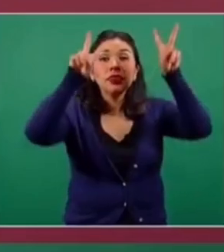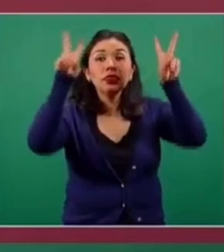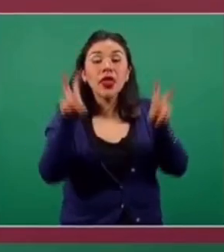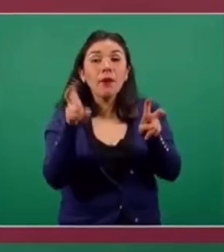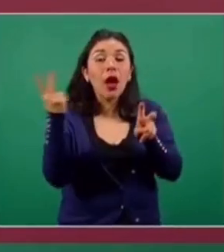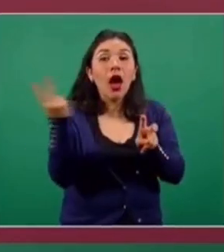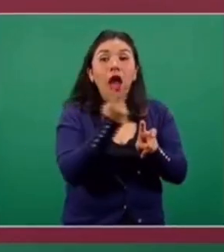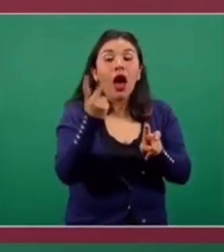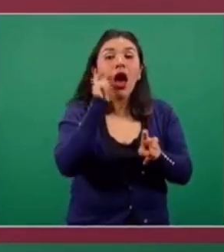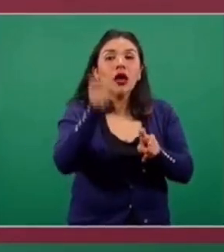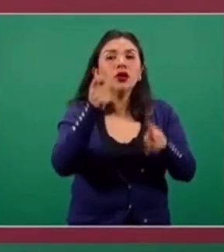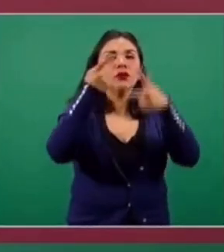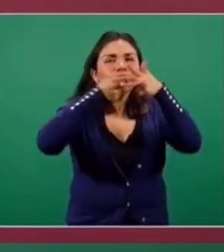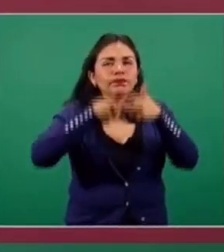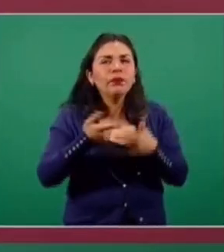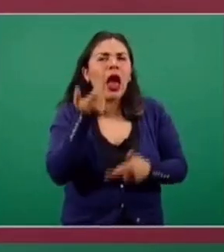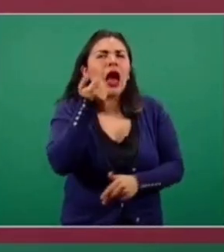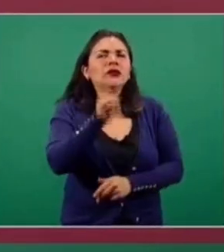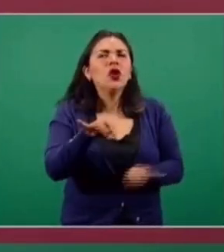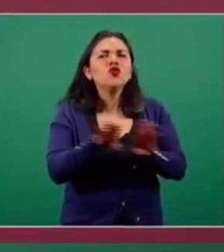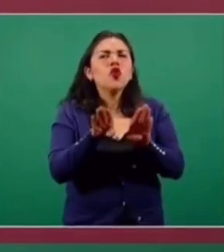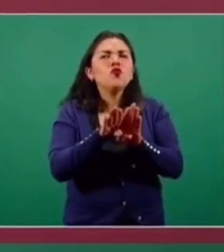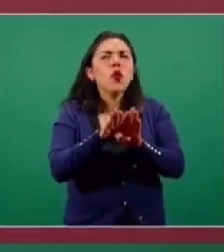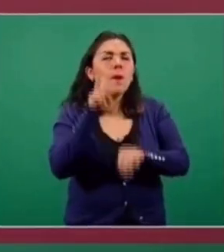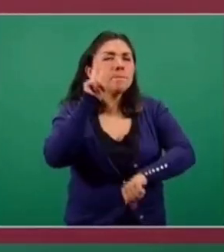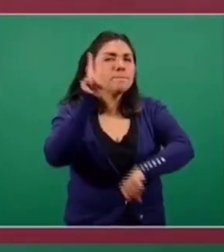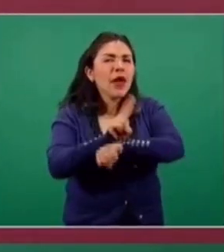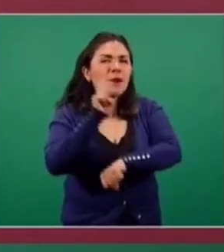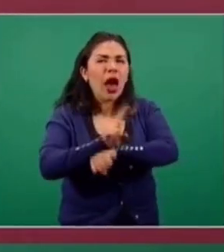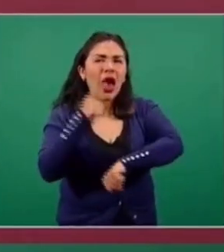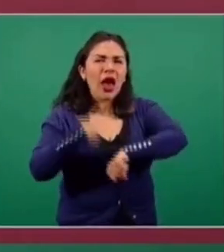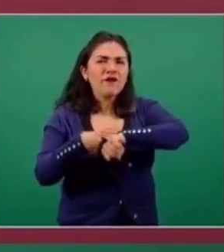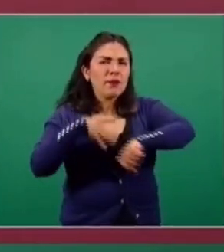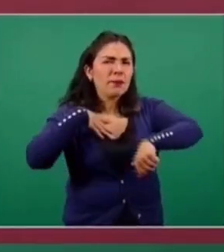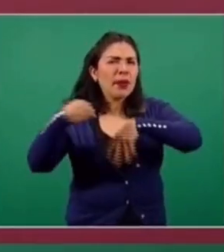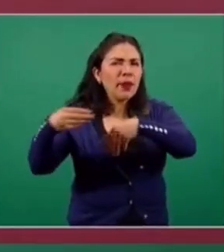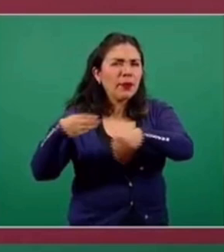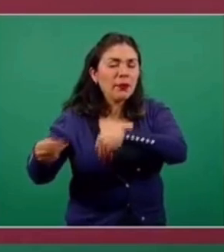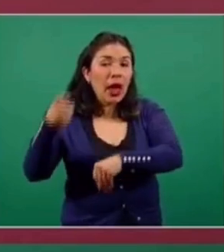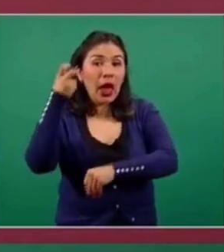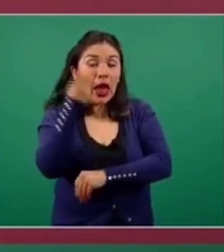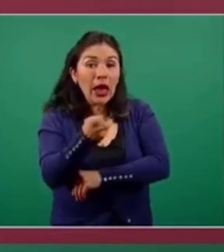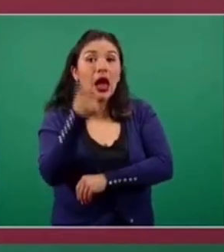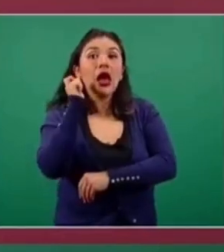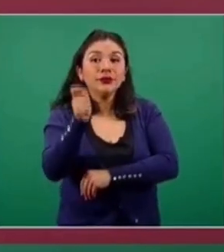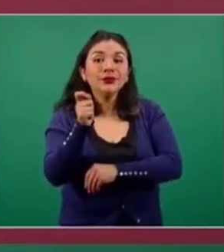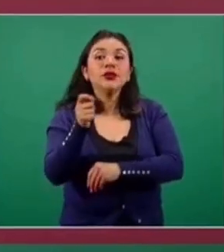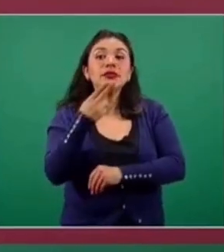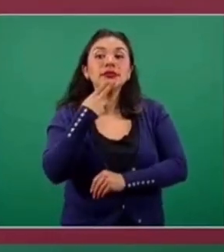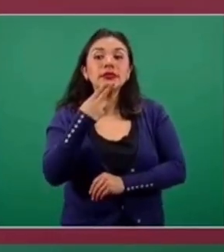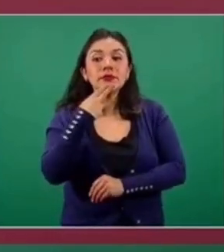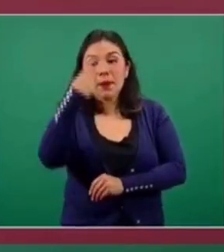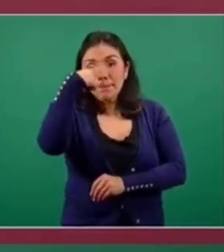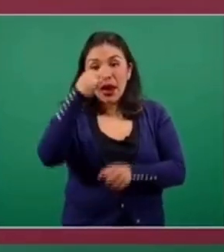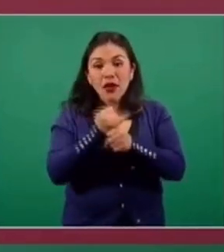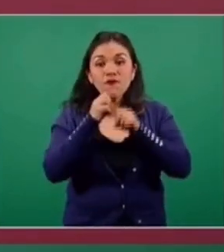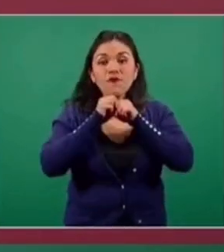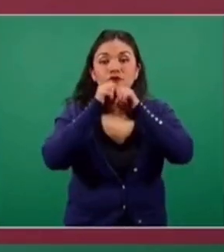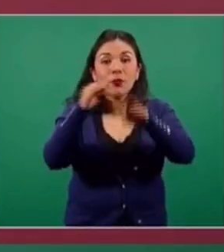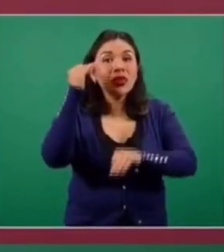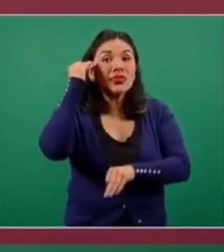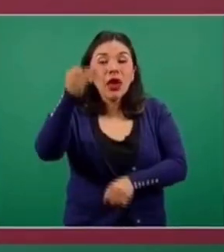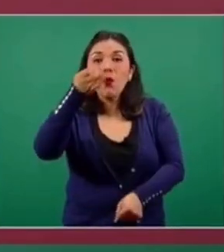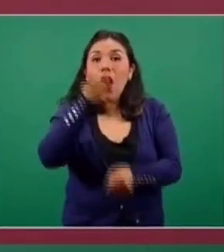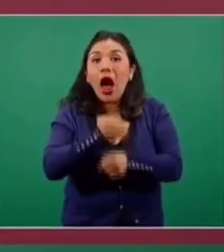Las estadísticas de la vigilancia epidemiológica tienen como propósito la información en tiempo